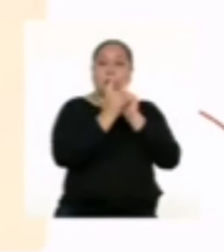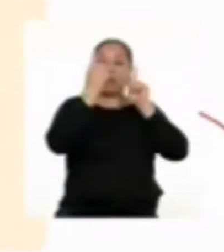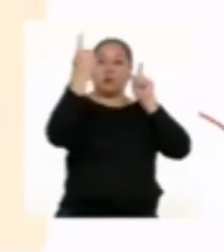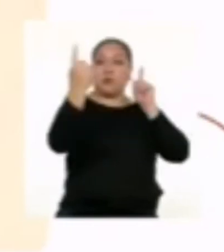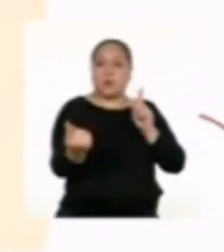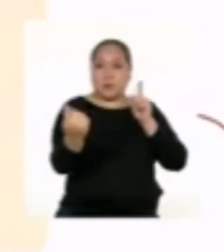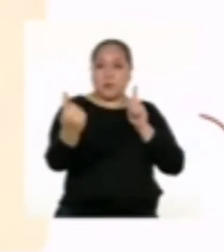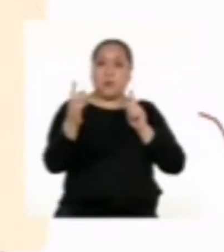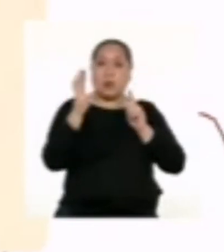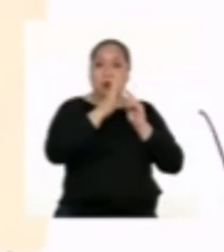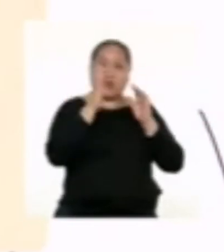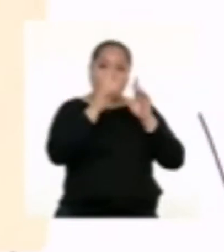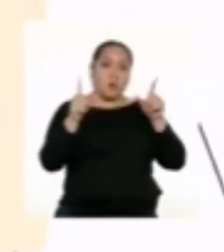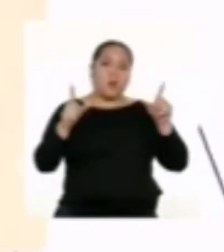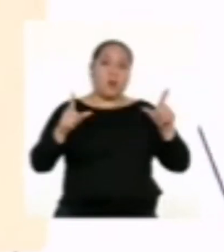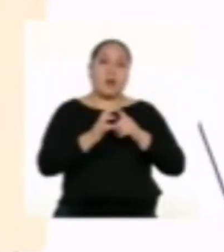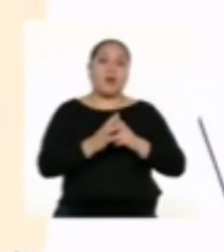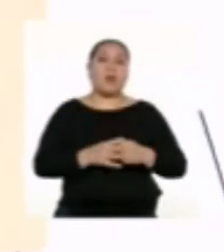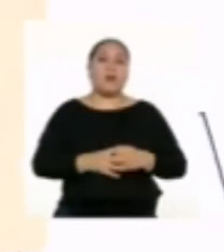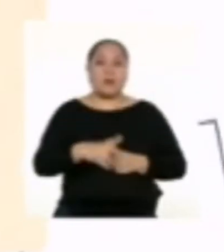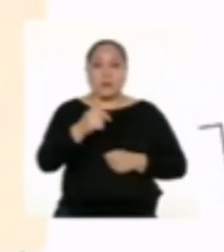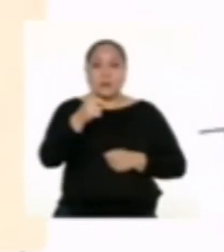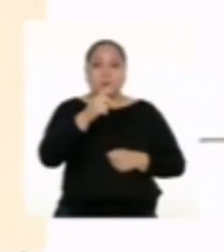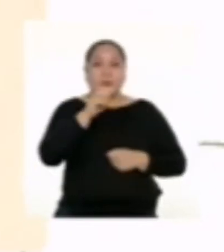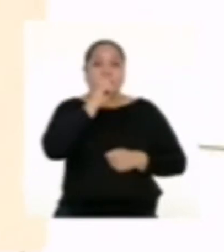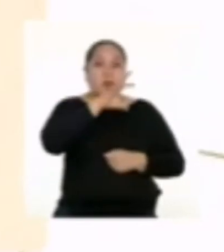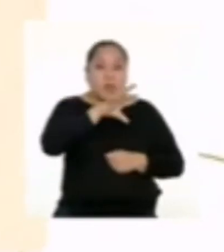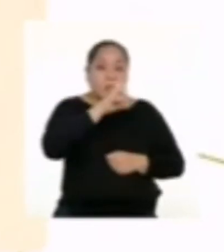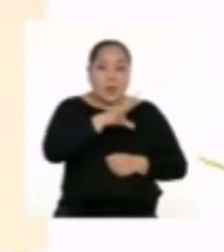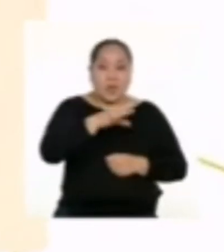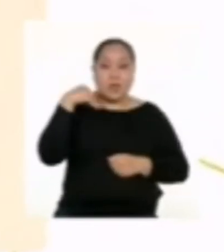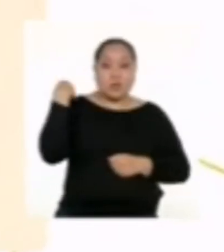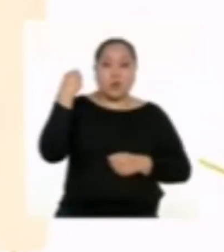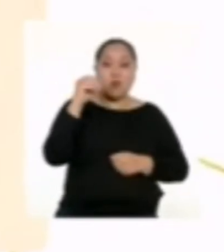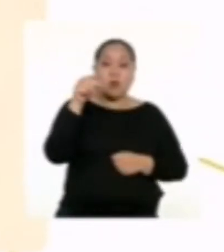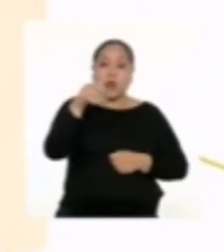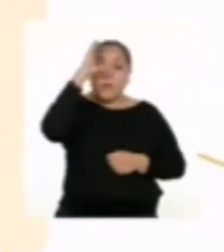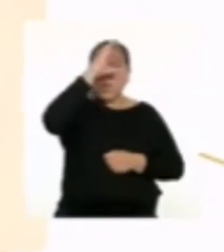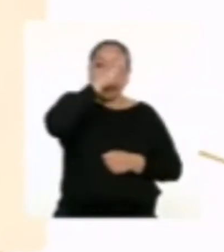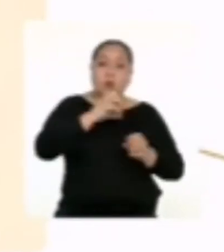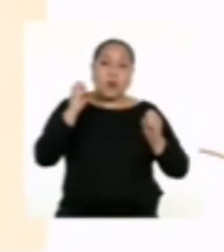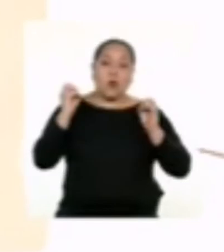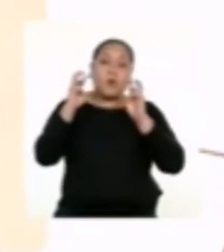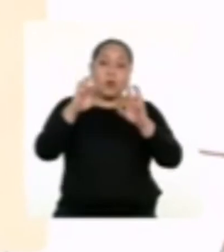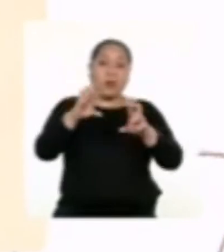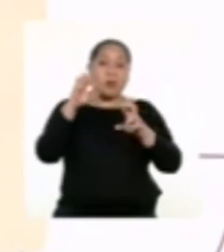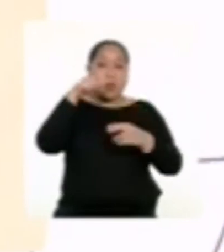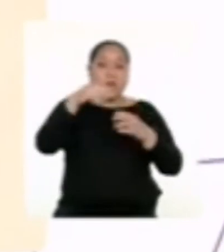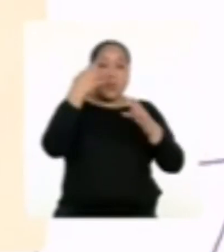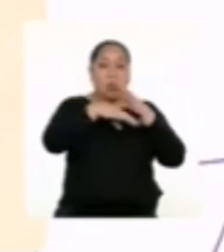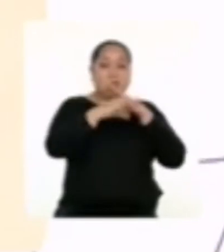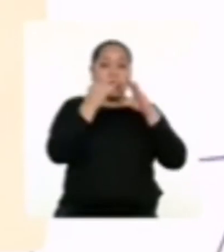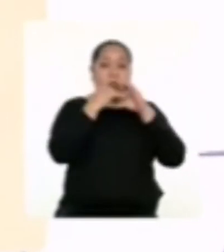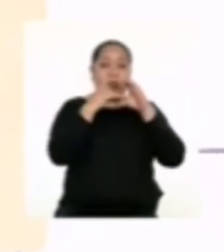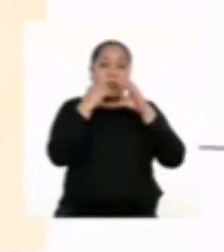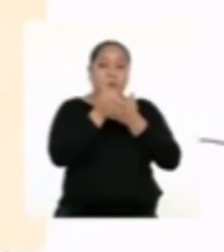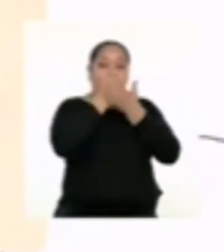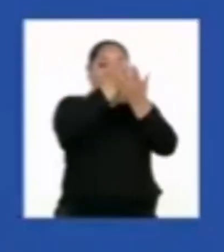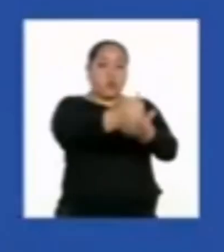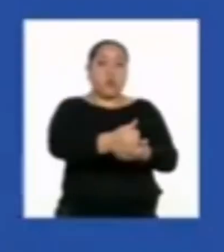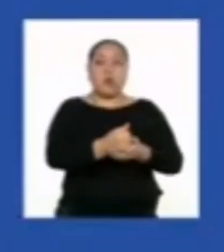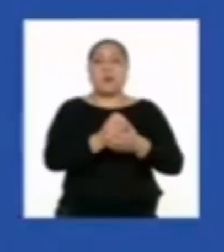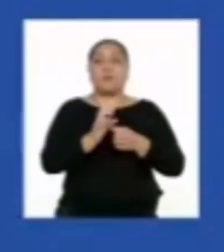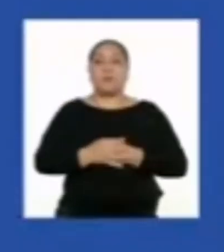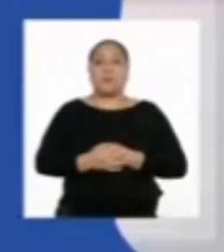distanciamiento social de su localidad. Sugiera a su adolescente que busque oportunidades en el Internet para ayudar en la